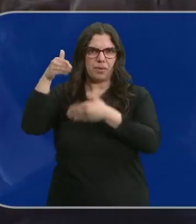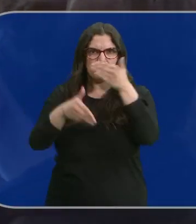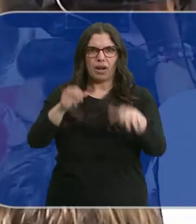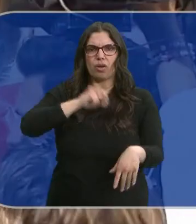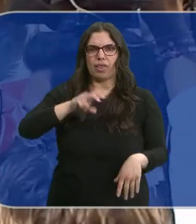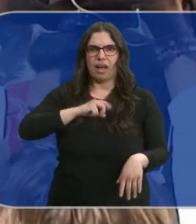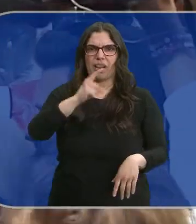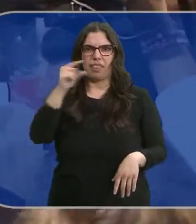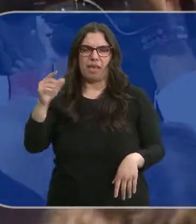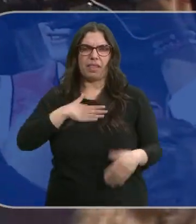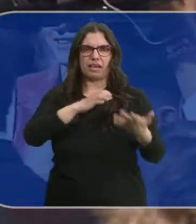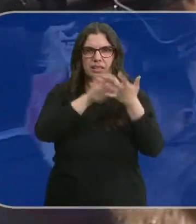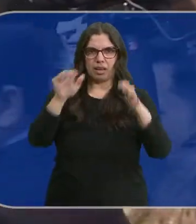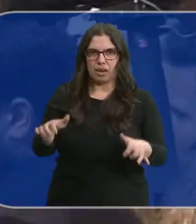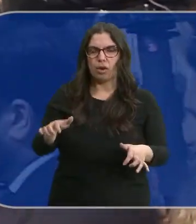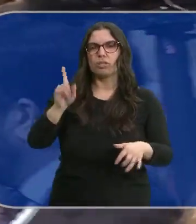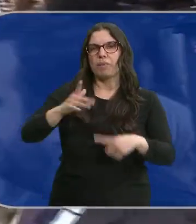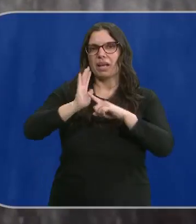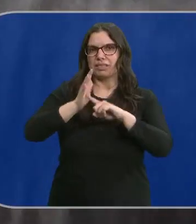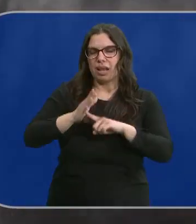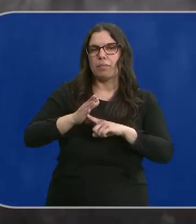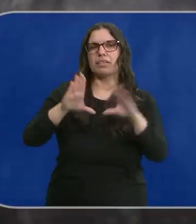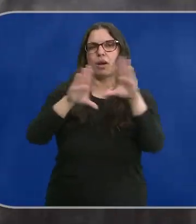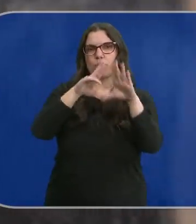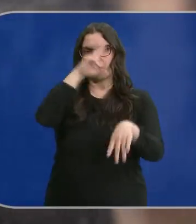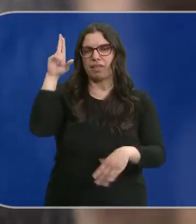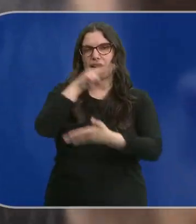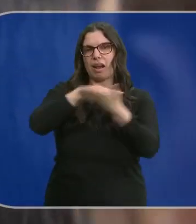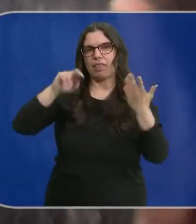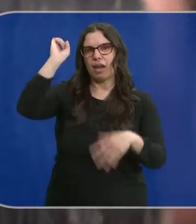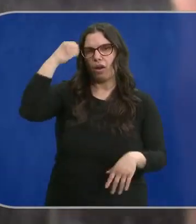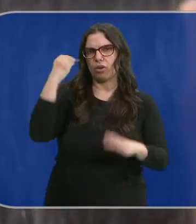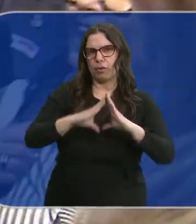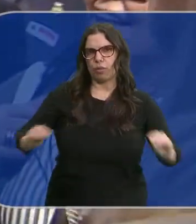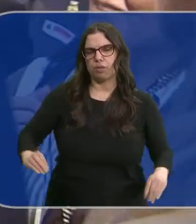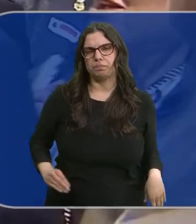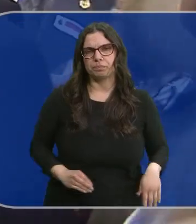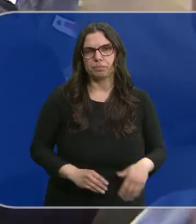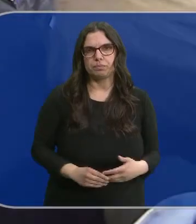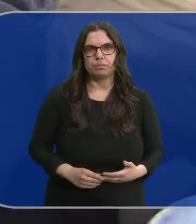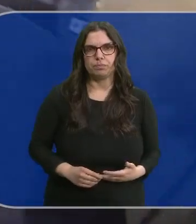Castilla y León junto a municipios de Castilla-La Mancha, Comunidad de Madrid, Galicia, Aragón y Andalucía.